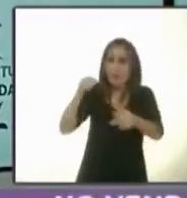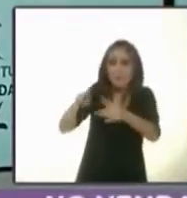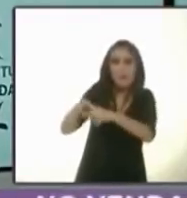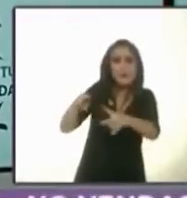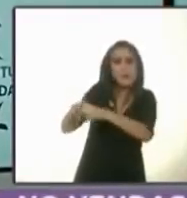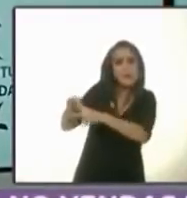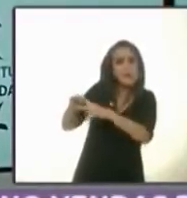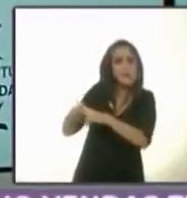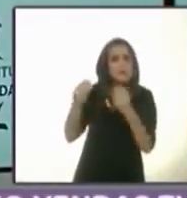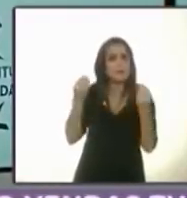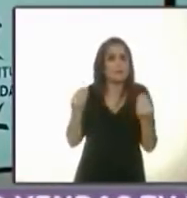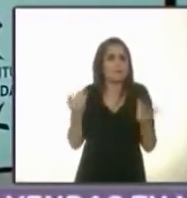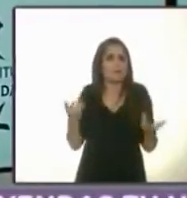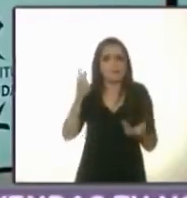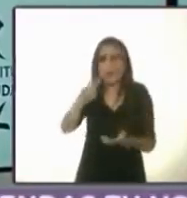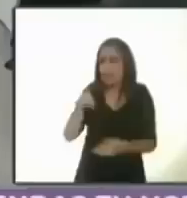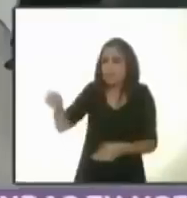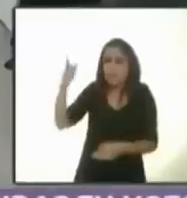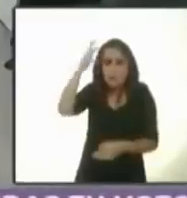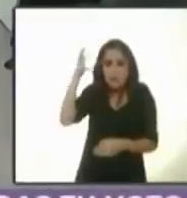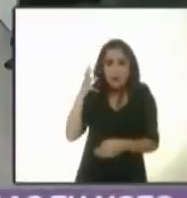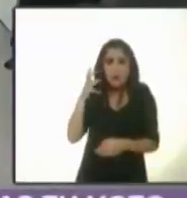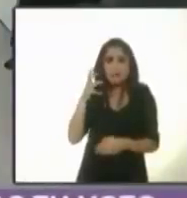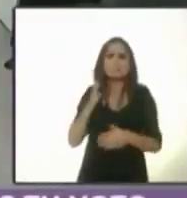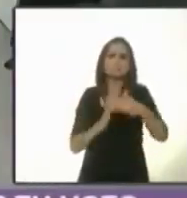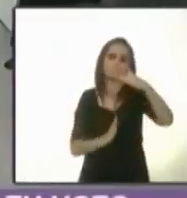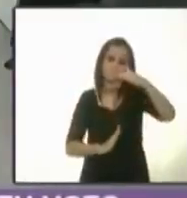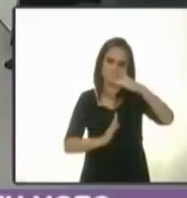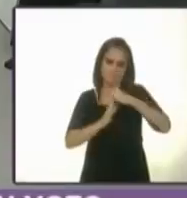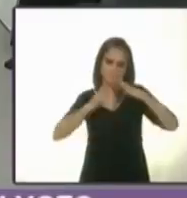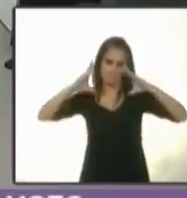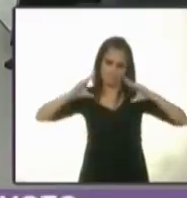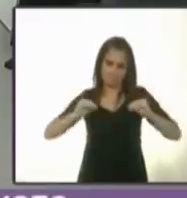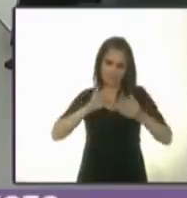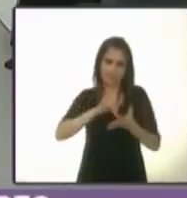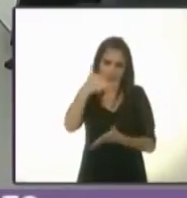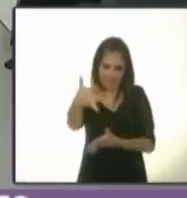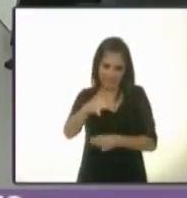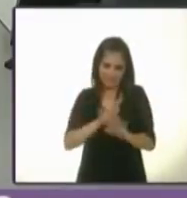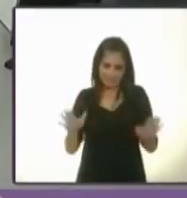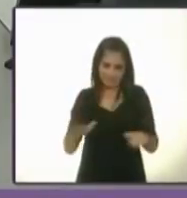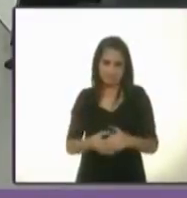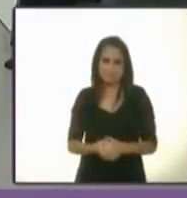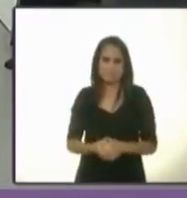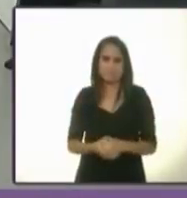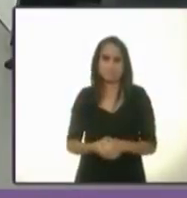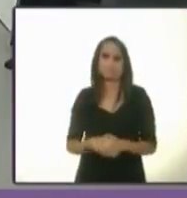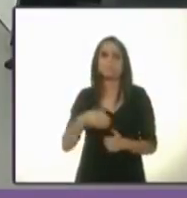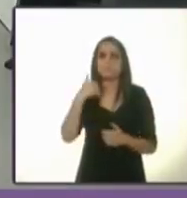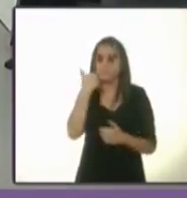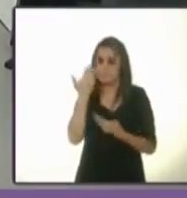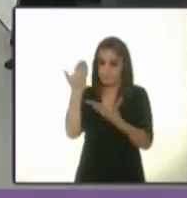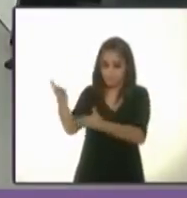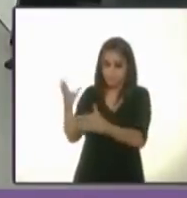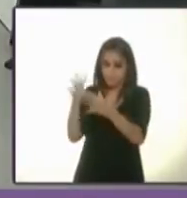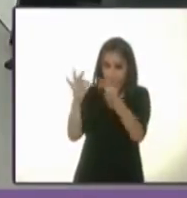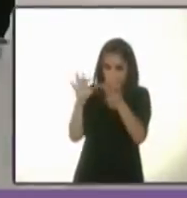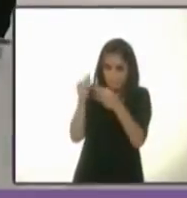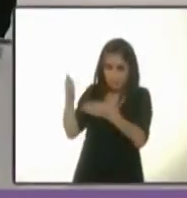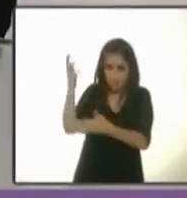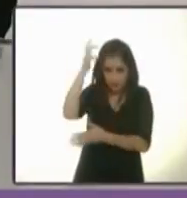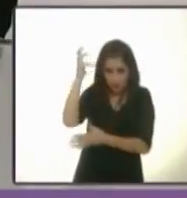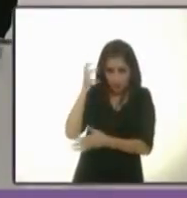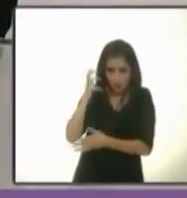tenido la capacidad. Gracias. Candidata, ¿quiere hacer uso de la voz? Candidata